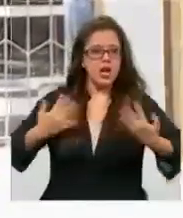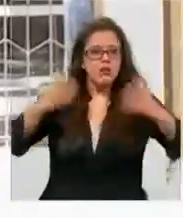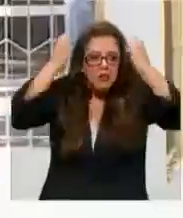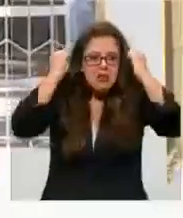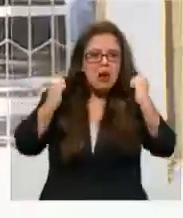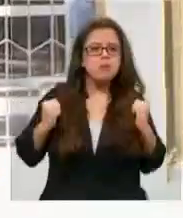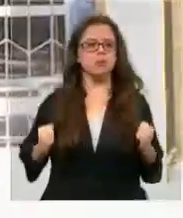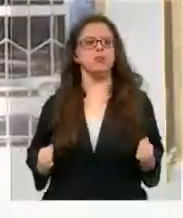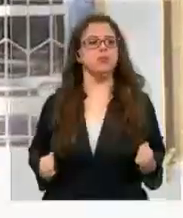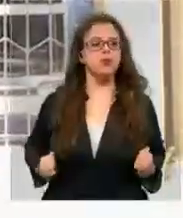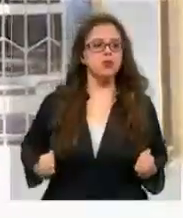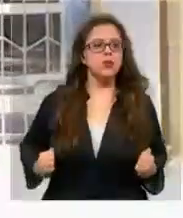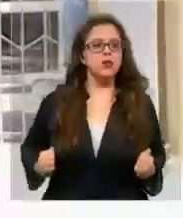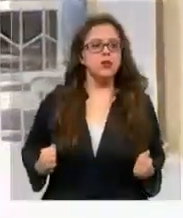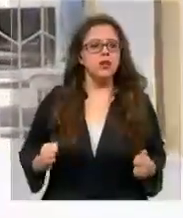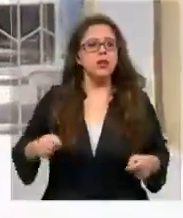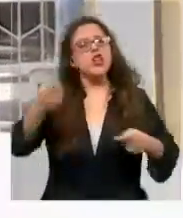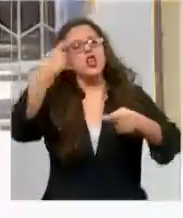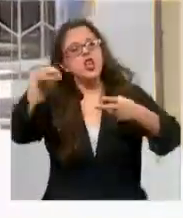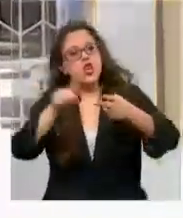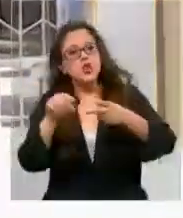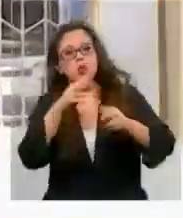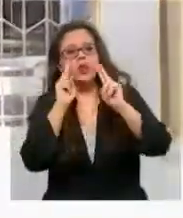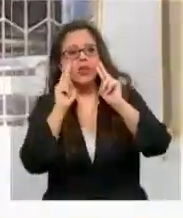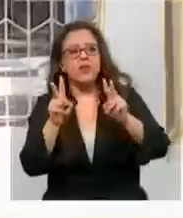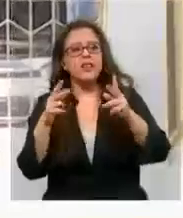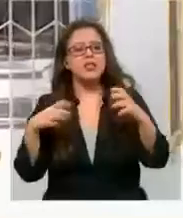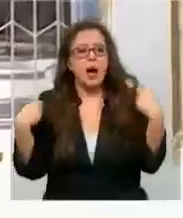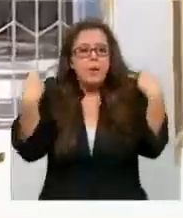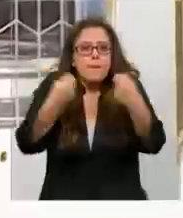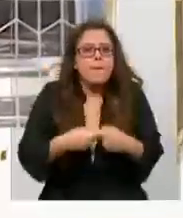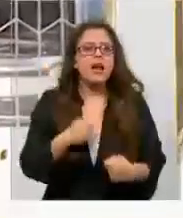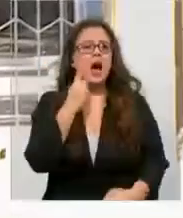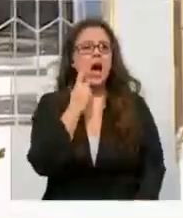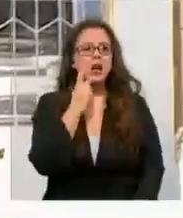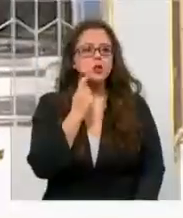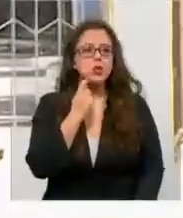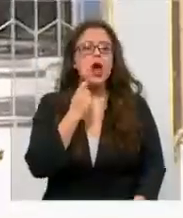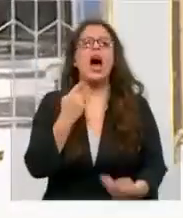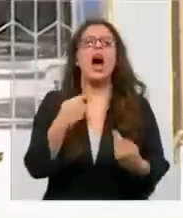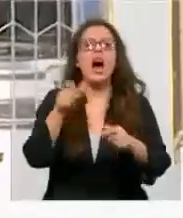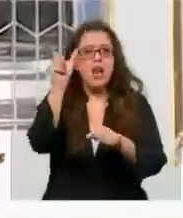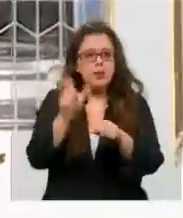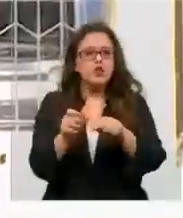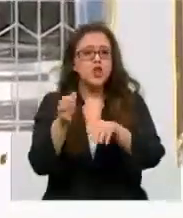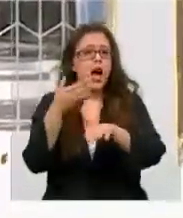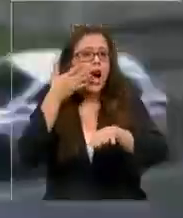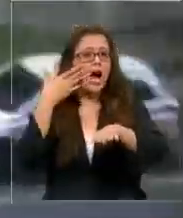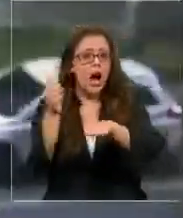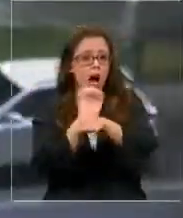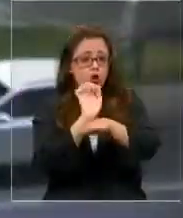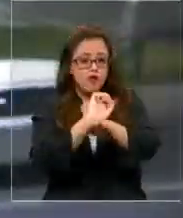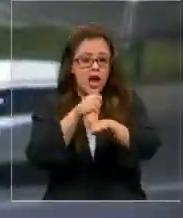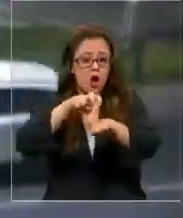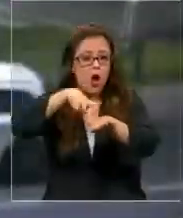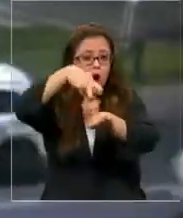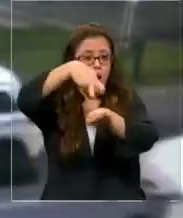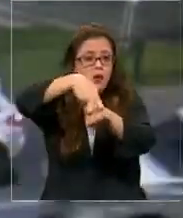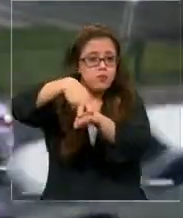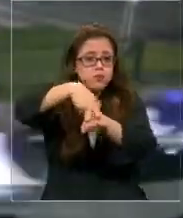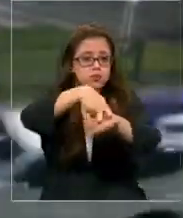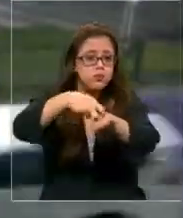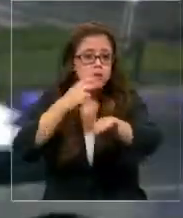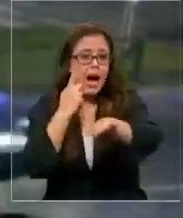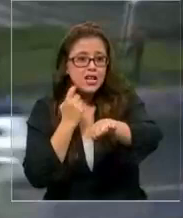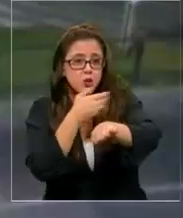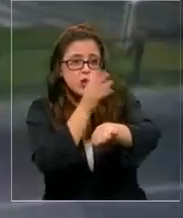y la otra es la que se ve en la imagen, que va con una parca azul que es mía también. El que va arriba del vehículo va con una parca azul. Así se ven